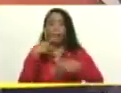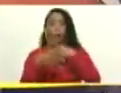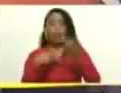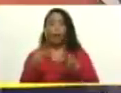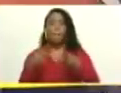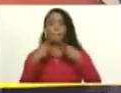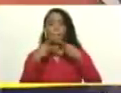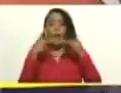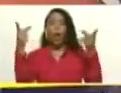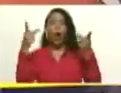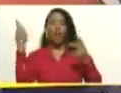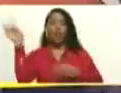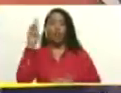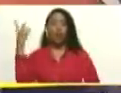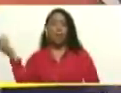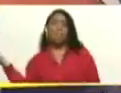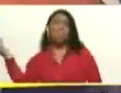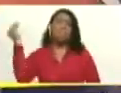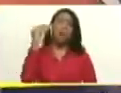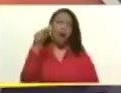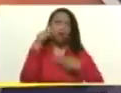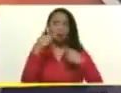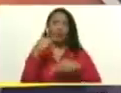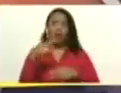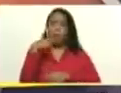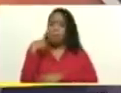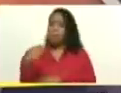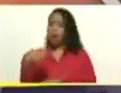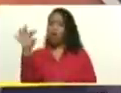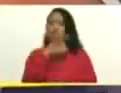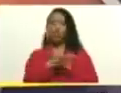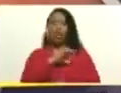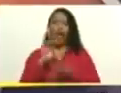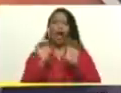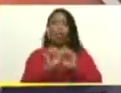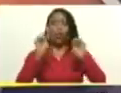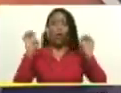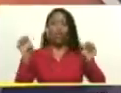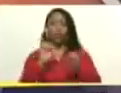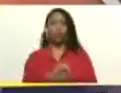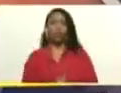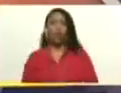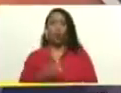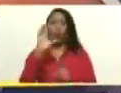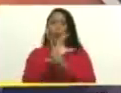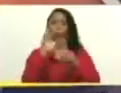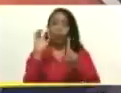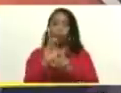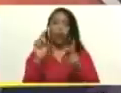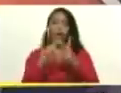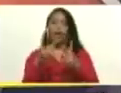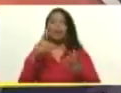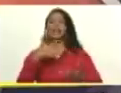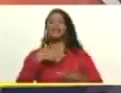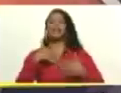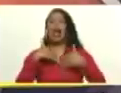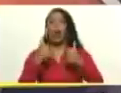Venezuela tuvo los máximos niveles de inversión social en educación, cultura, salud,